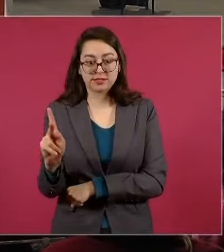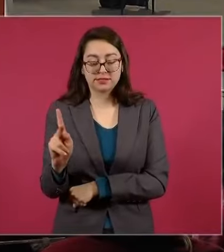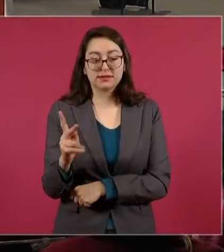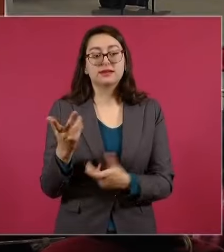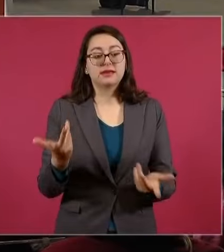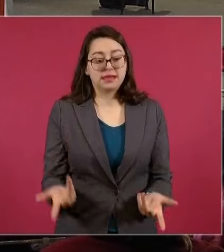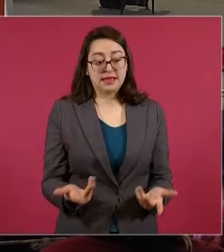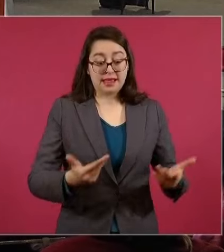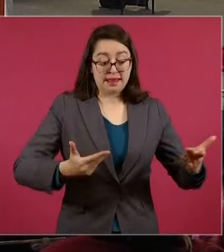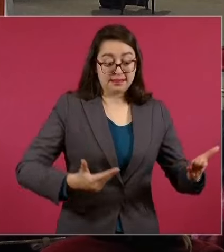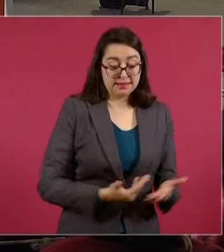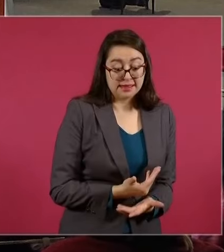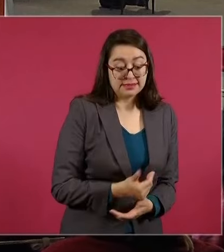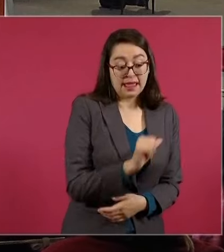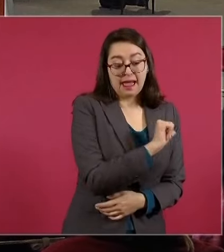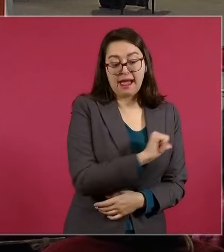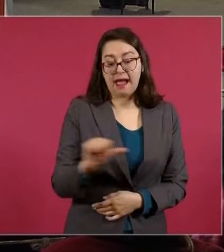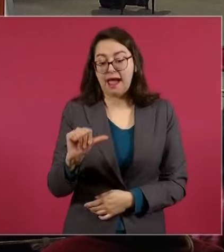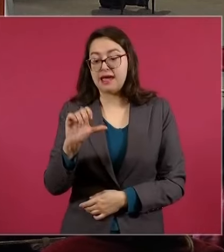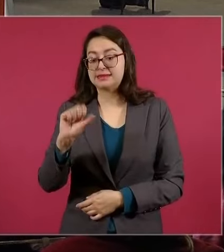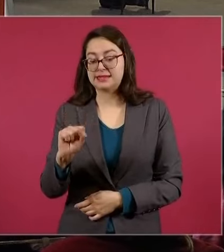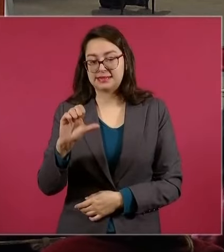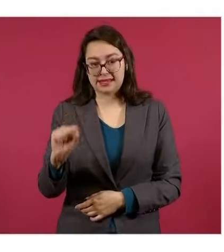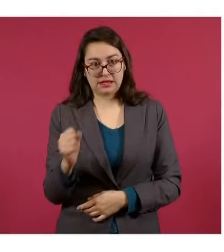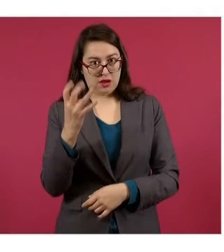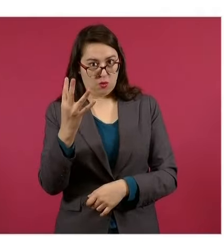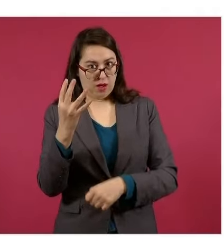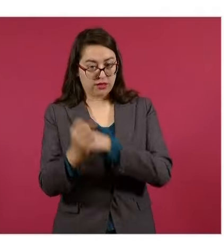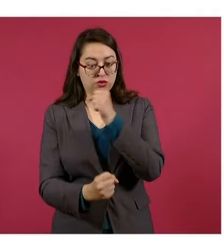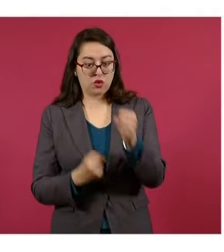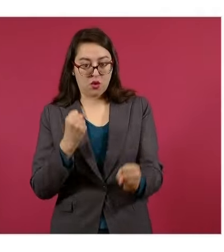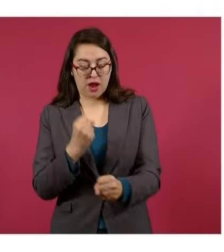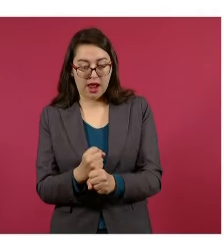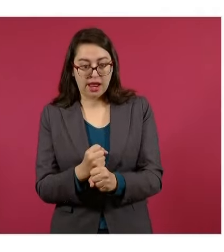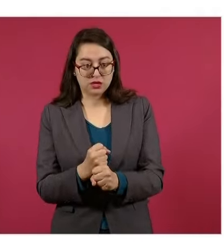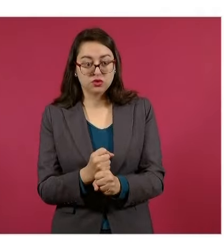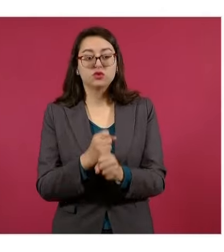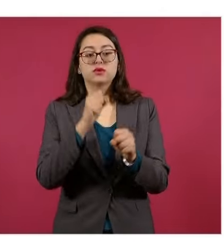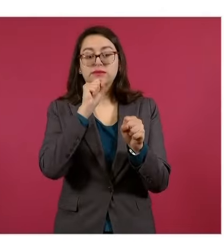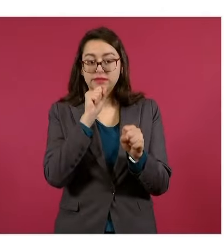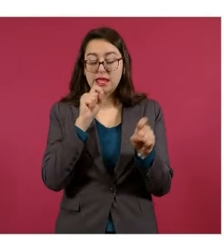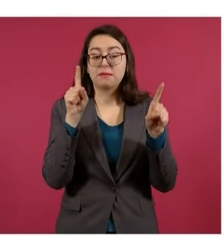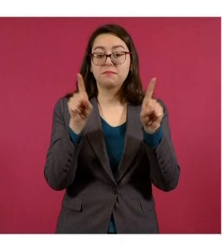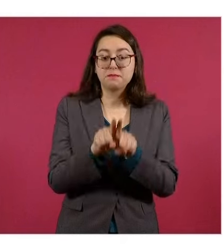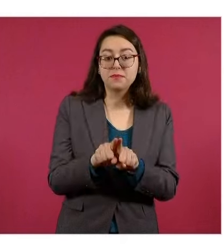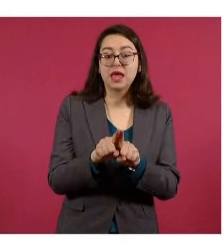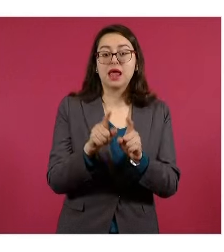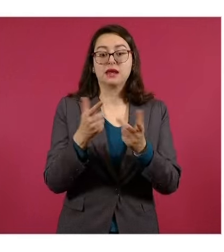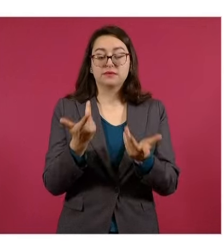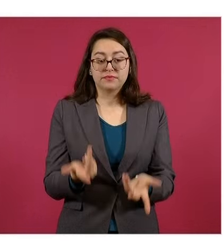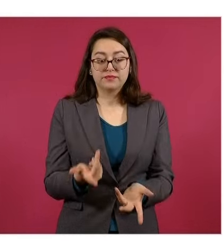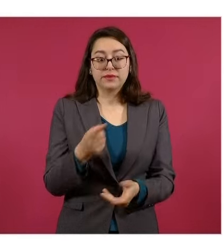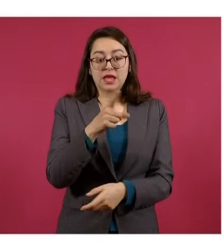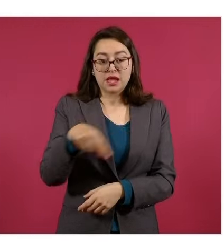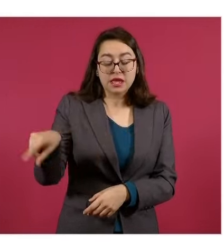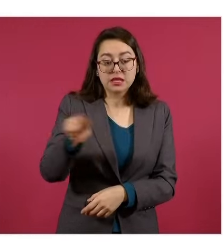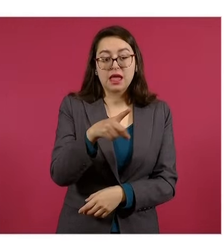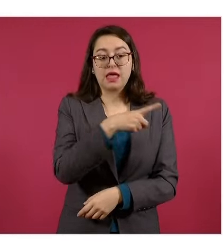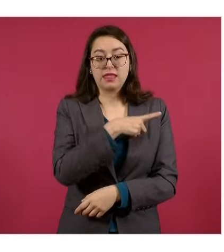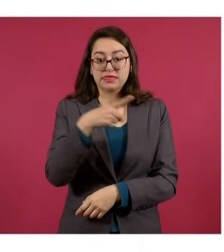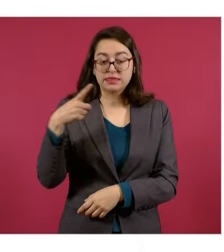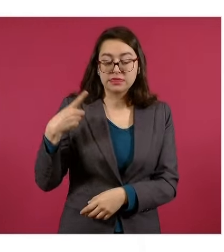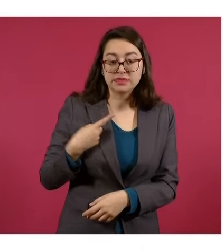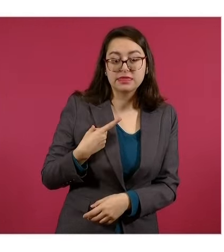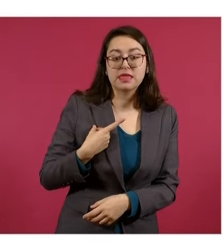65 años, así como el acceso a habilitación y rehabilitación con preferencia a aquellos menores de